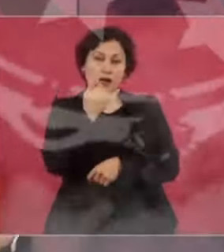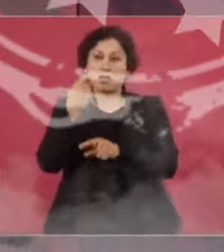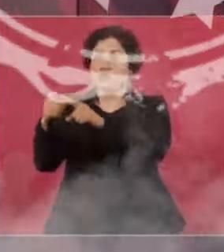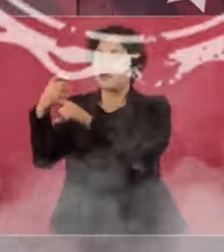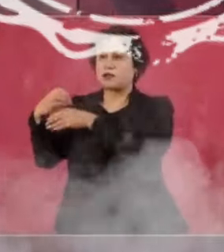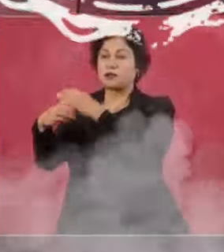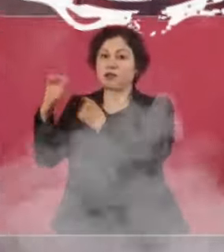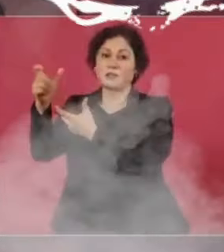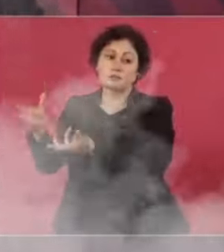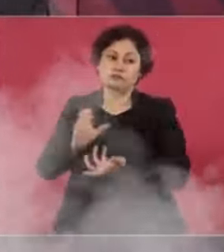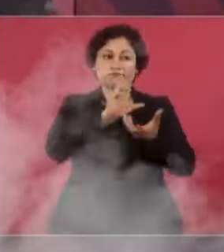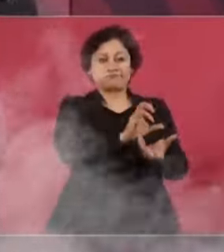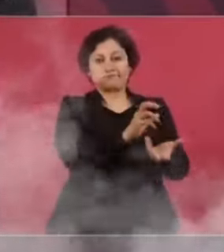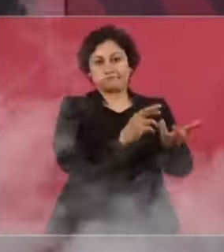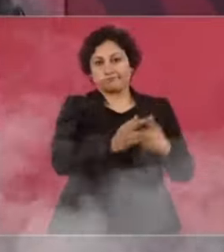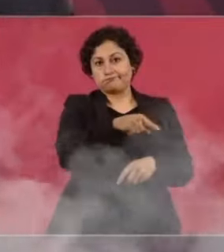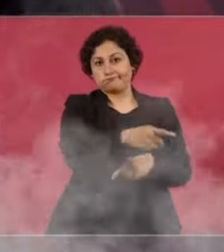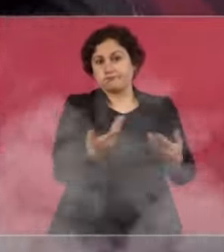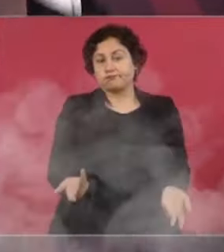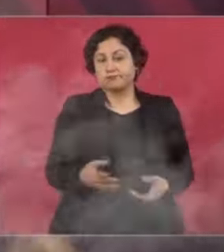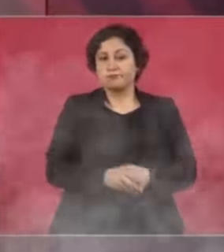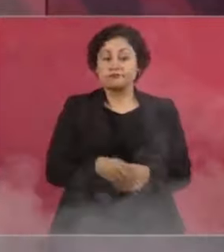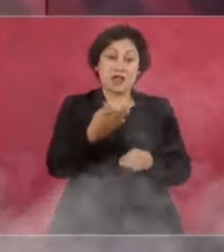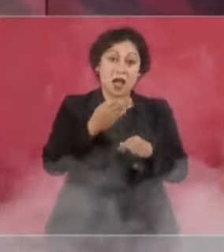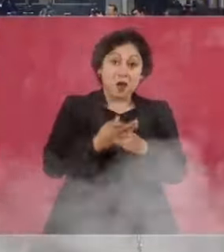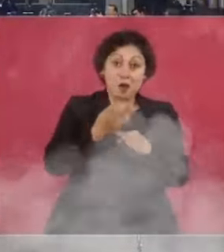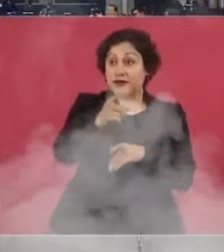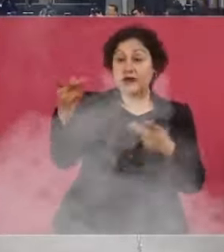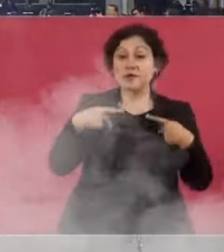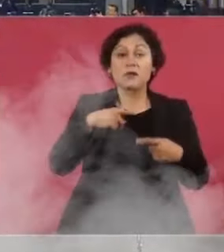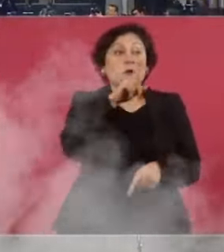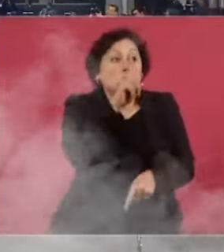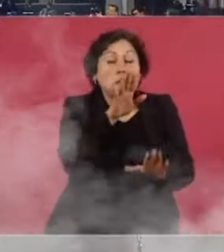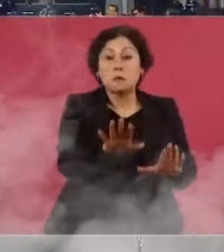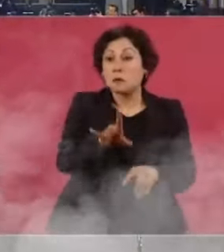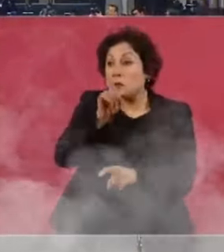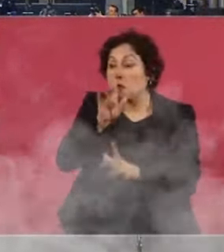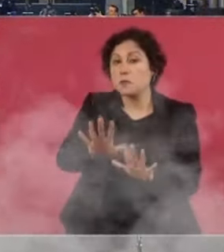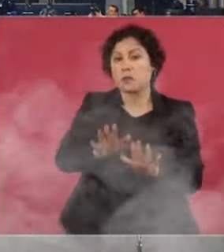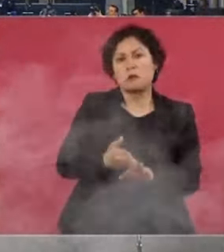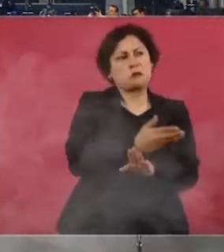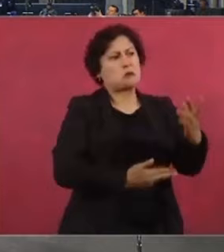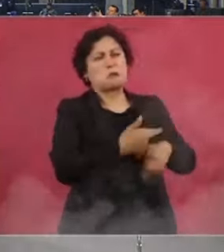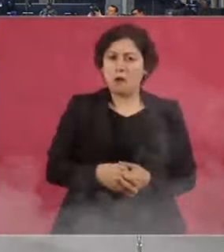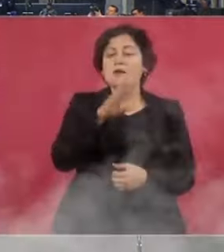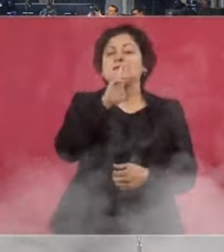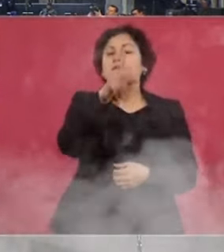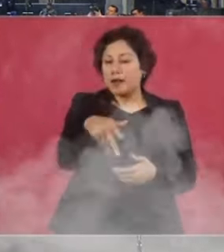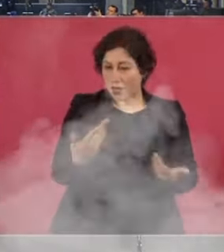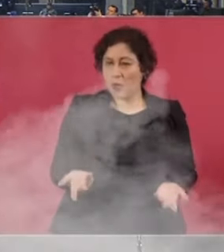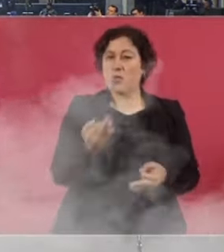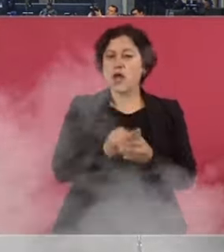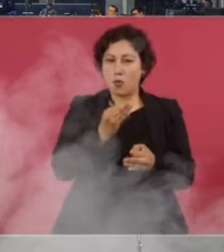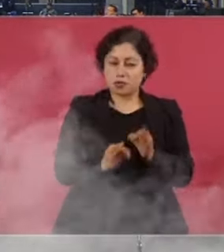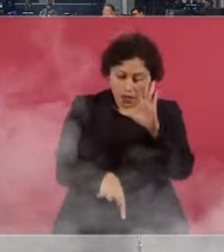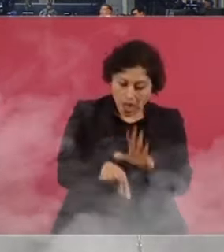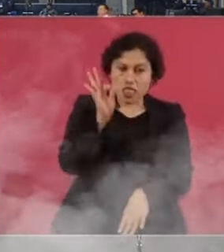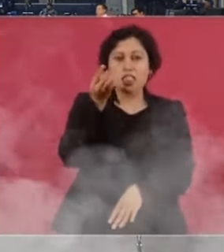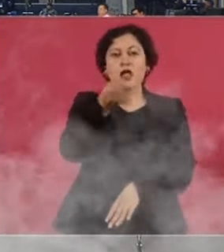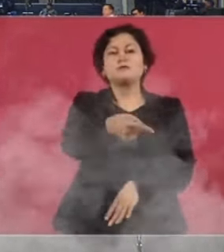¿Pero ya para qué nos vamos a meter en eso? ¿Qué es el pasado? Dicen nuestros adversarios, los conservadores. ¿Qué anda pensando en eso? Mejor aclare.